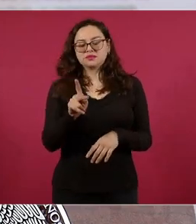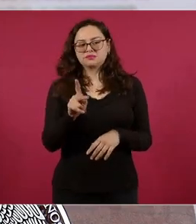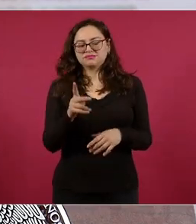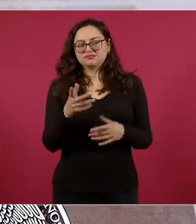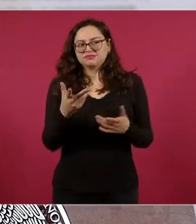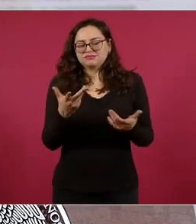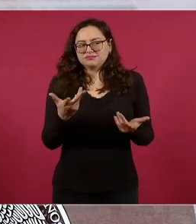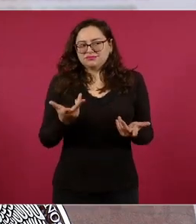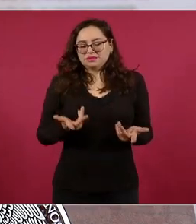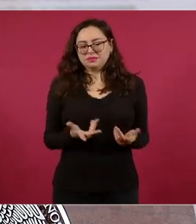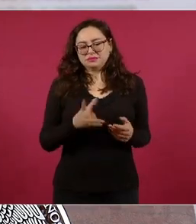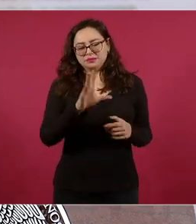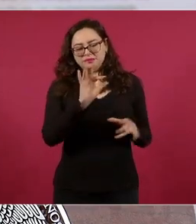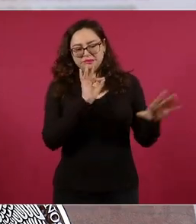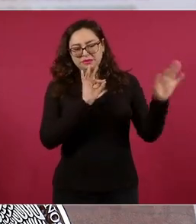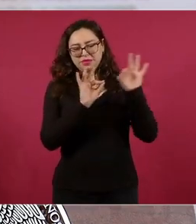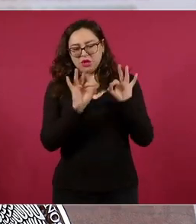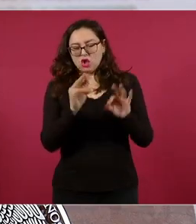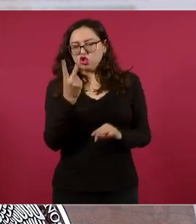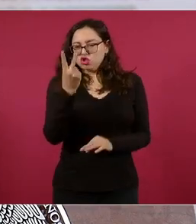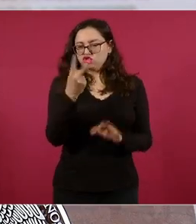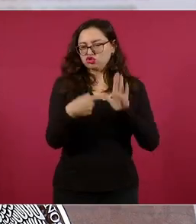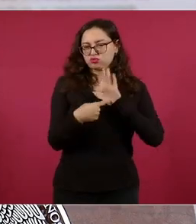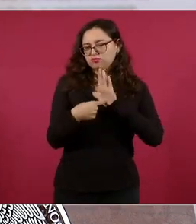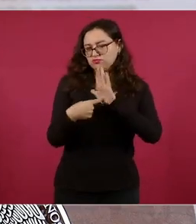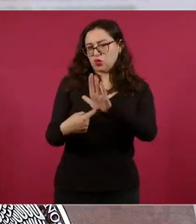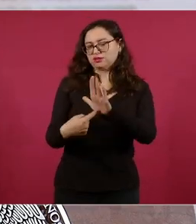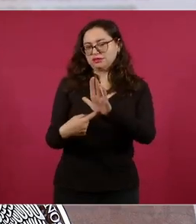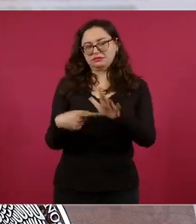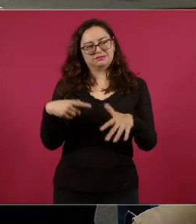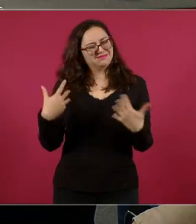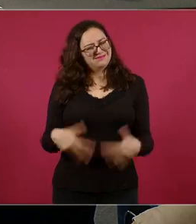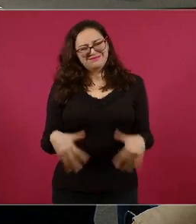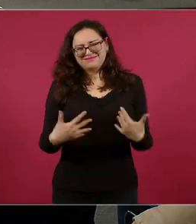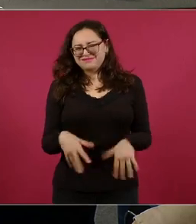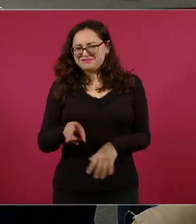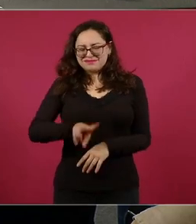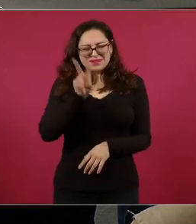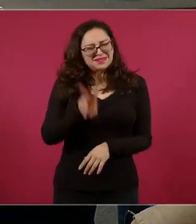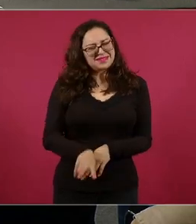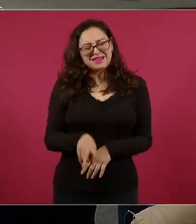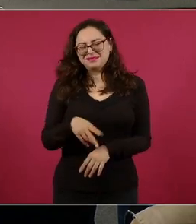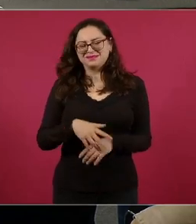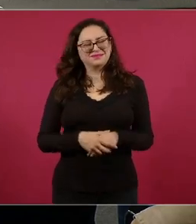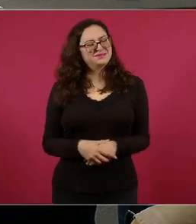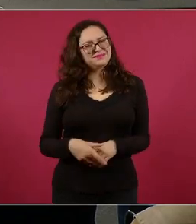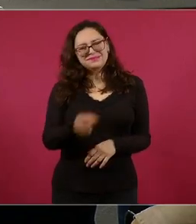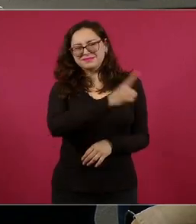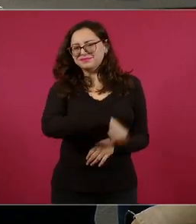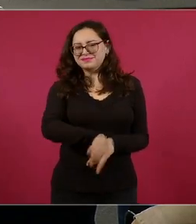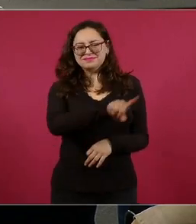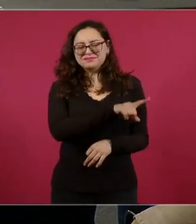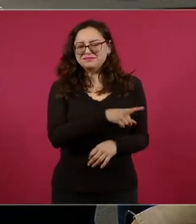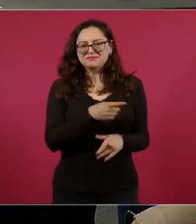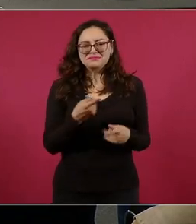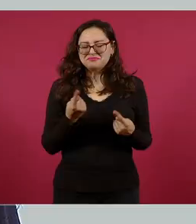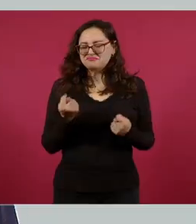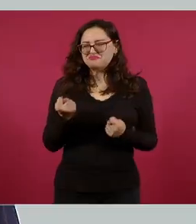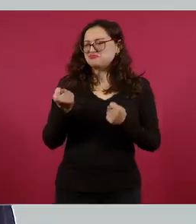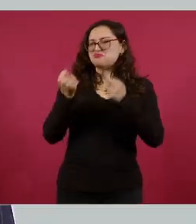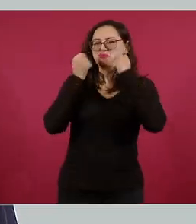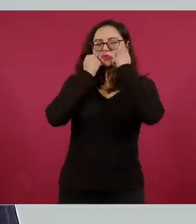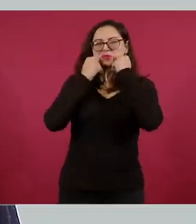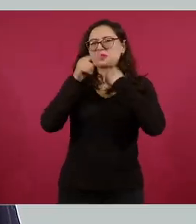pintan de cuerpo entero a las mentiras que se difunden en